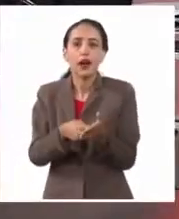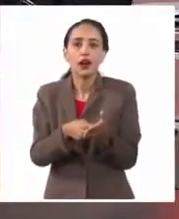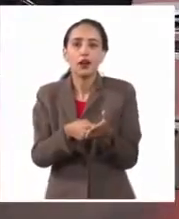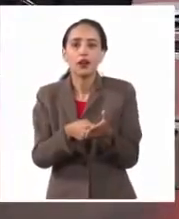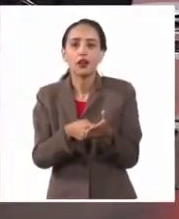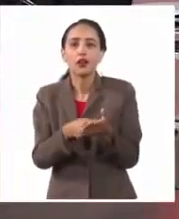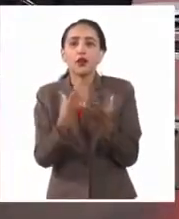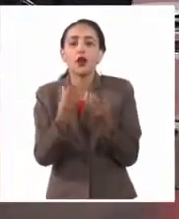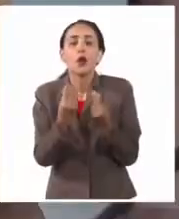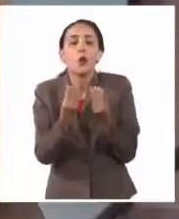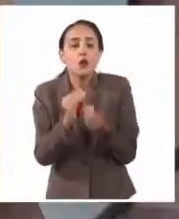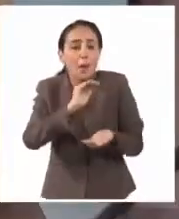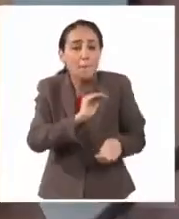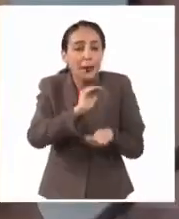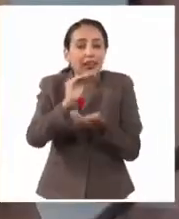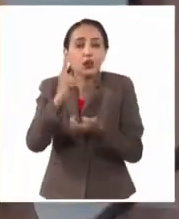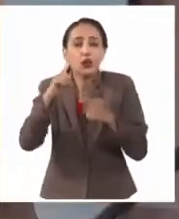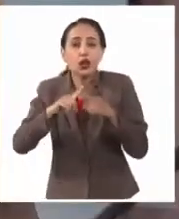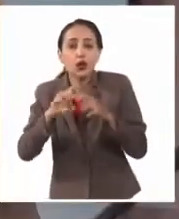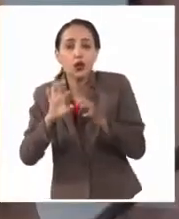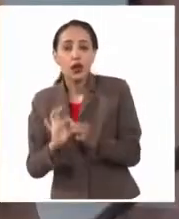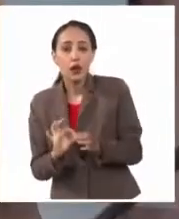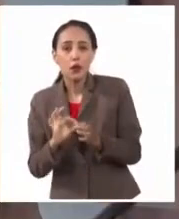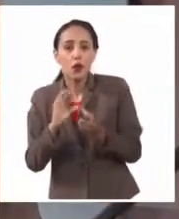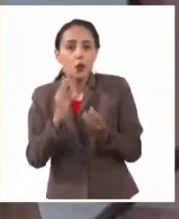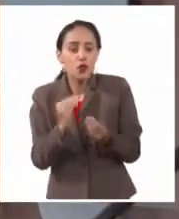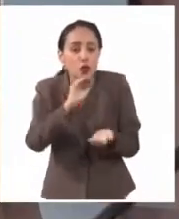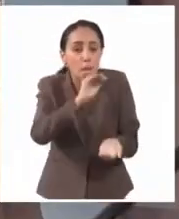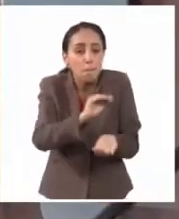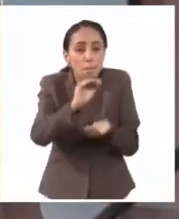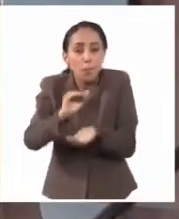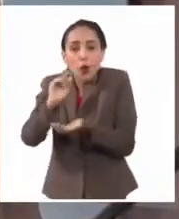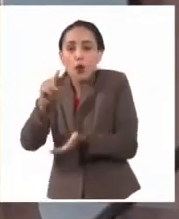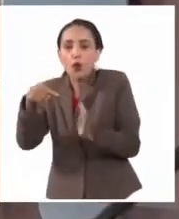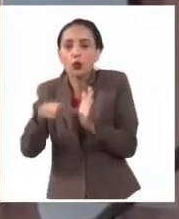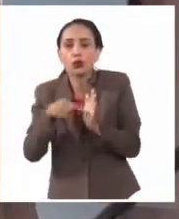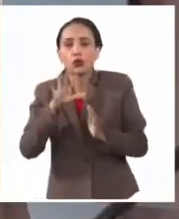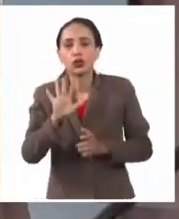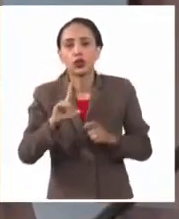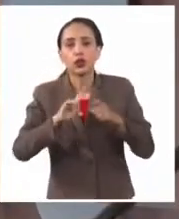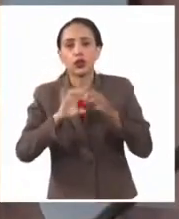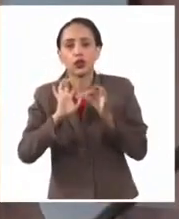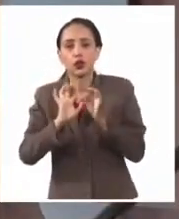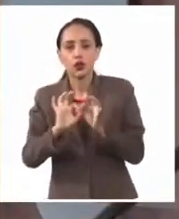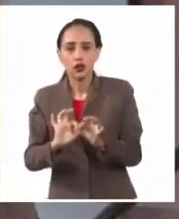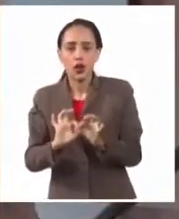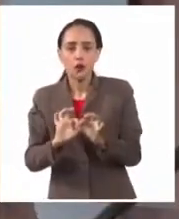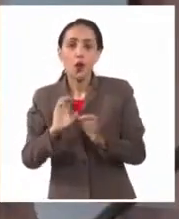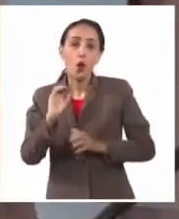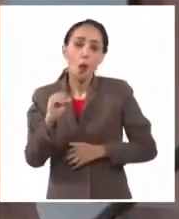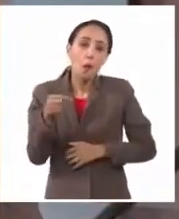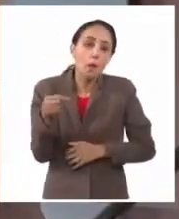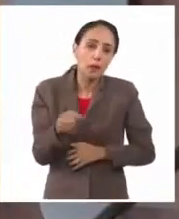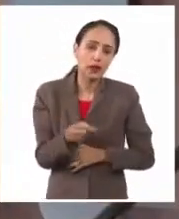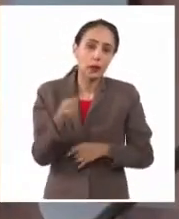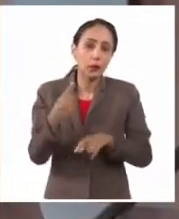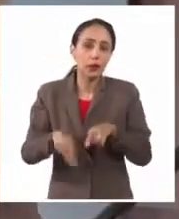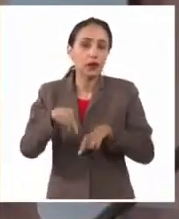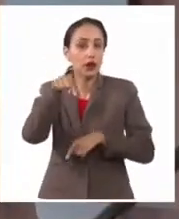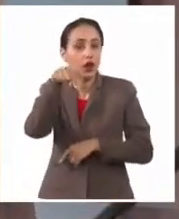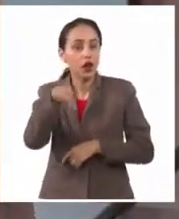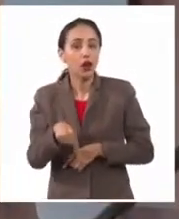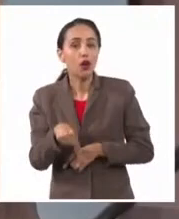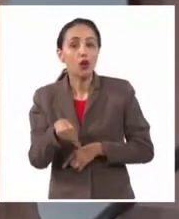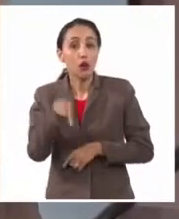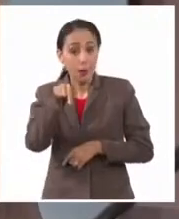kilogramos y Exactamente. Entonces le llegaban muchos paqueticos de 1,5 kilogramos o quizás menos. Ahora, ese